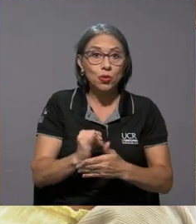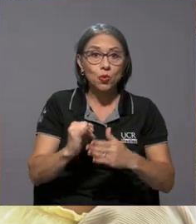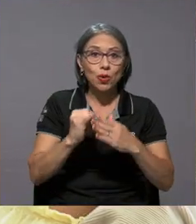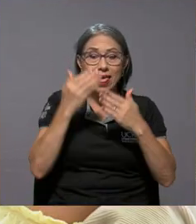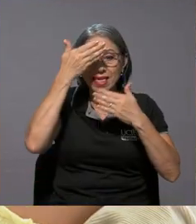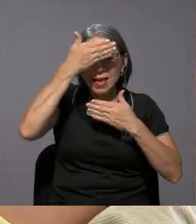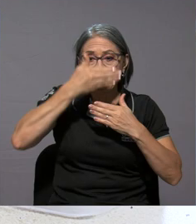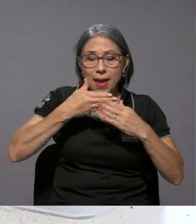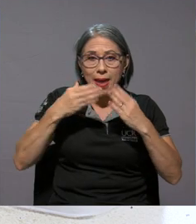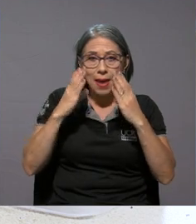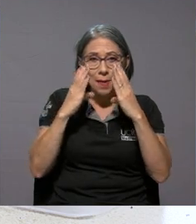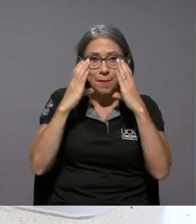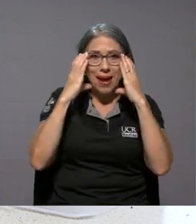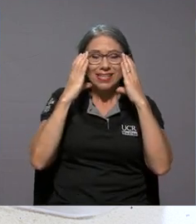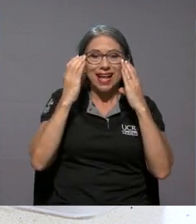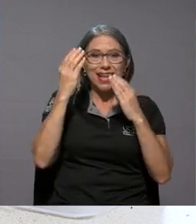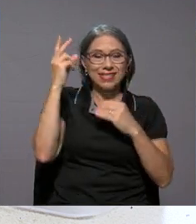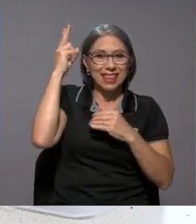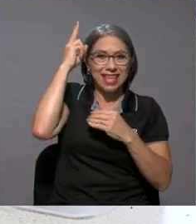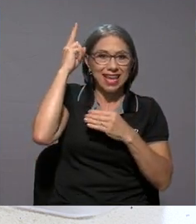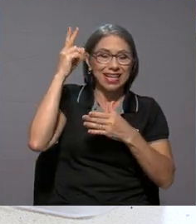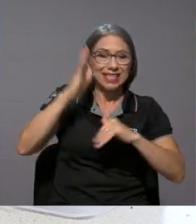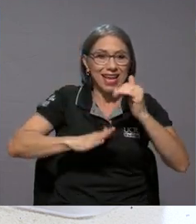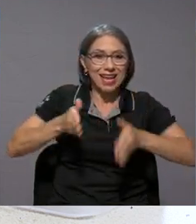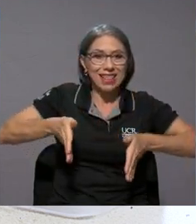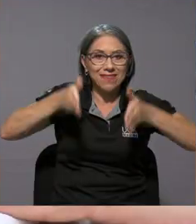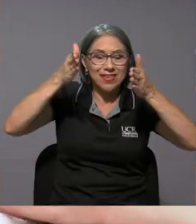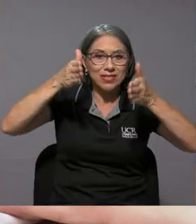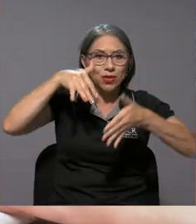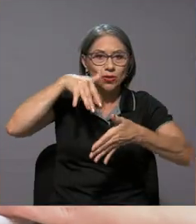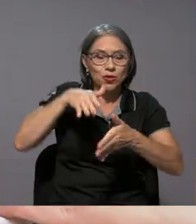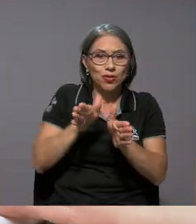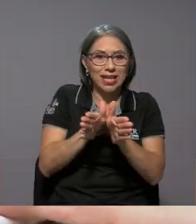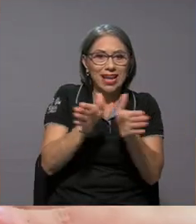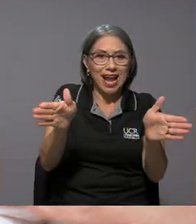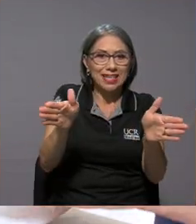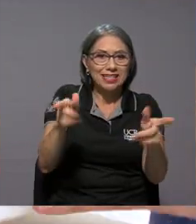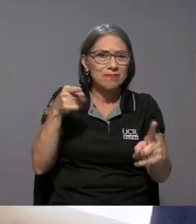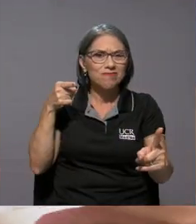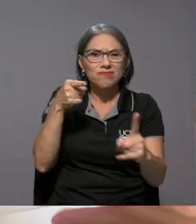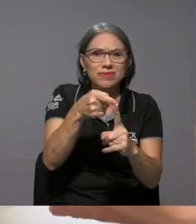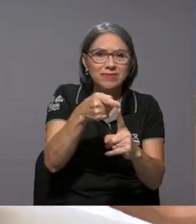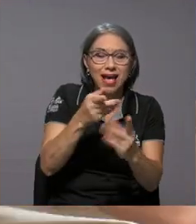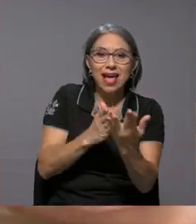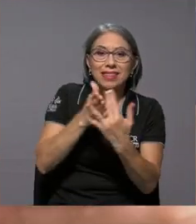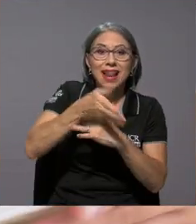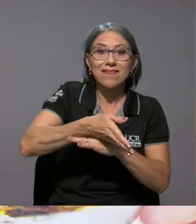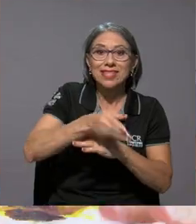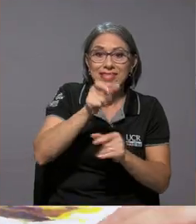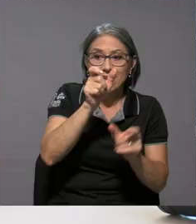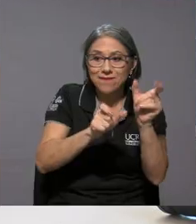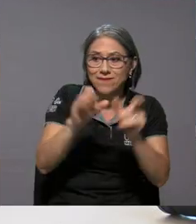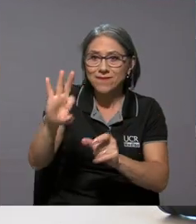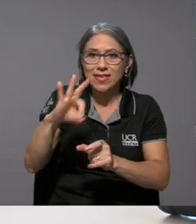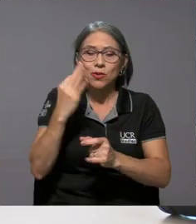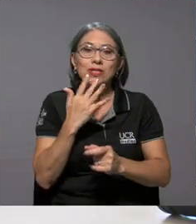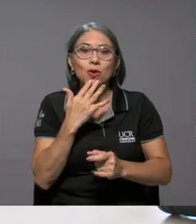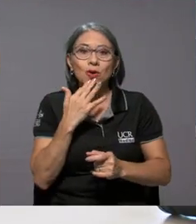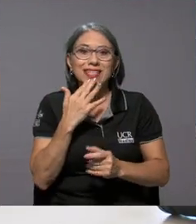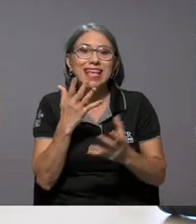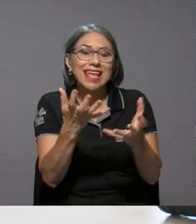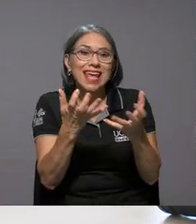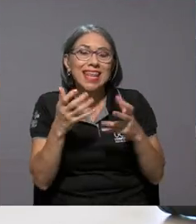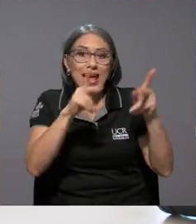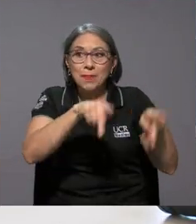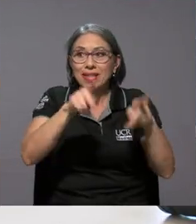indígenas, que se realizó en el edificio de Estudios Generales, buscó, a través de figuras y colores, que los participantes se acercaran